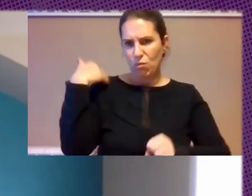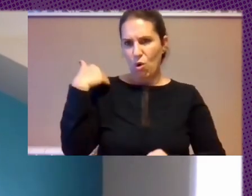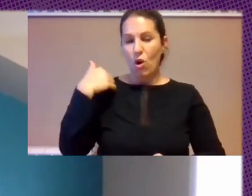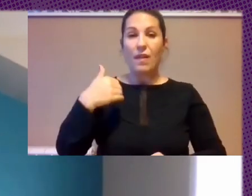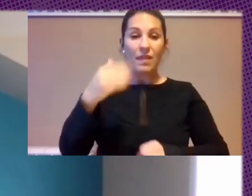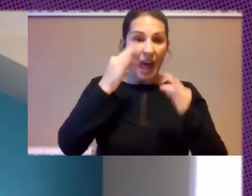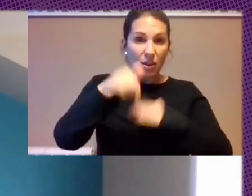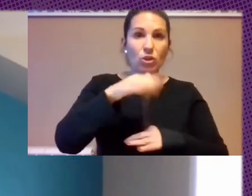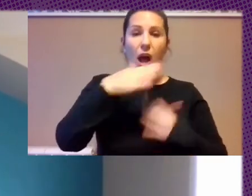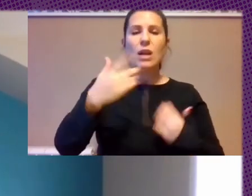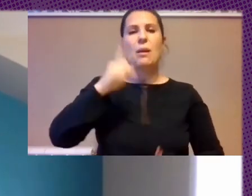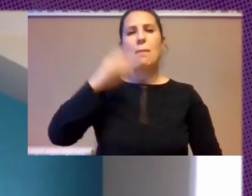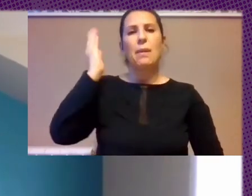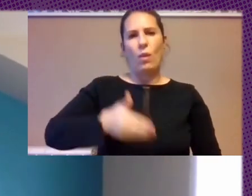Datos